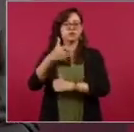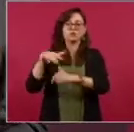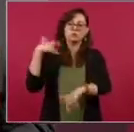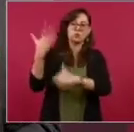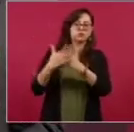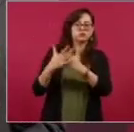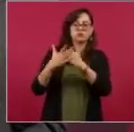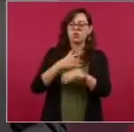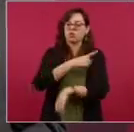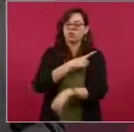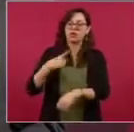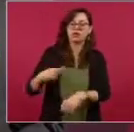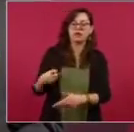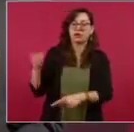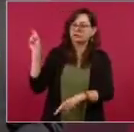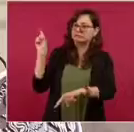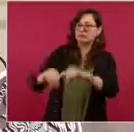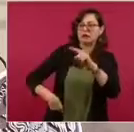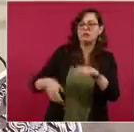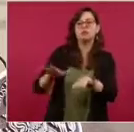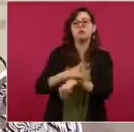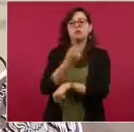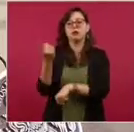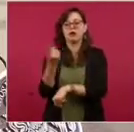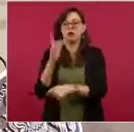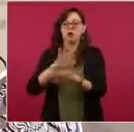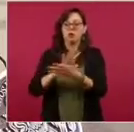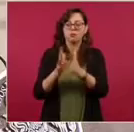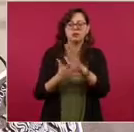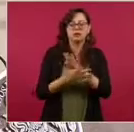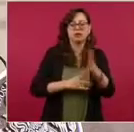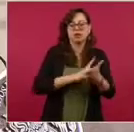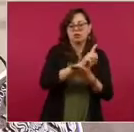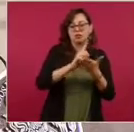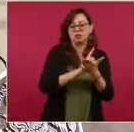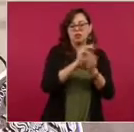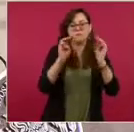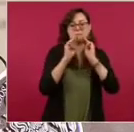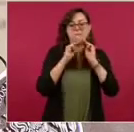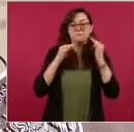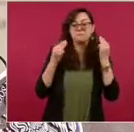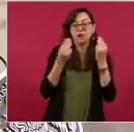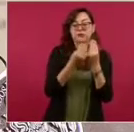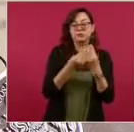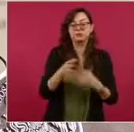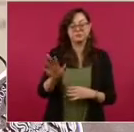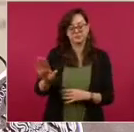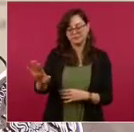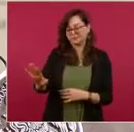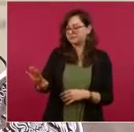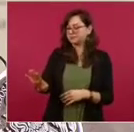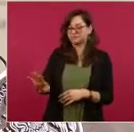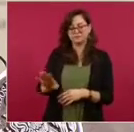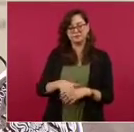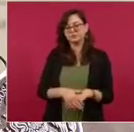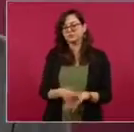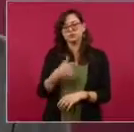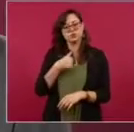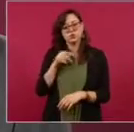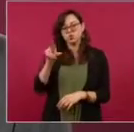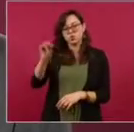la dirección de Morena y